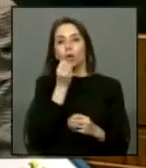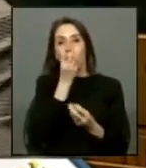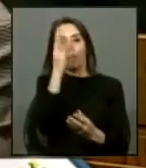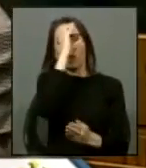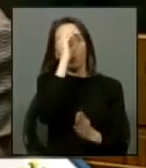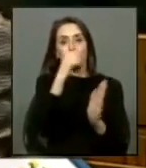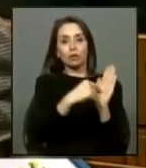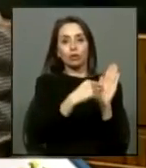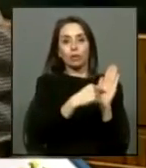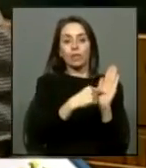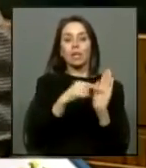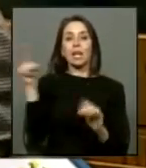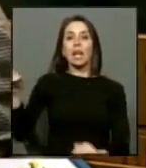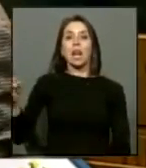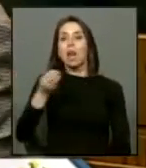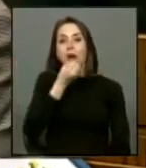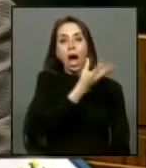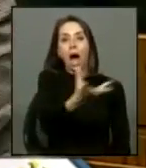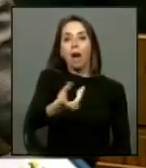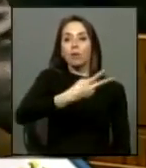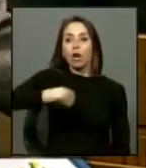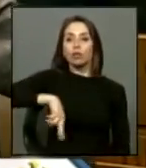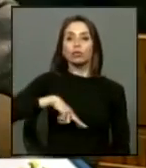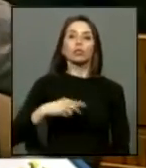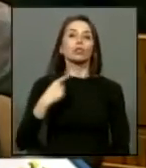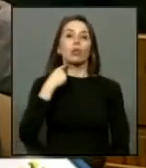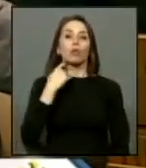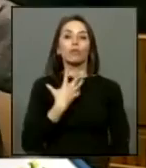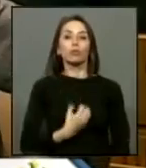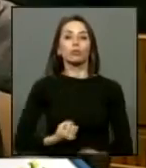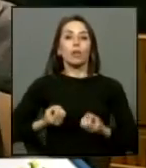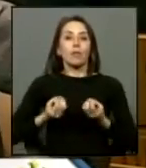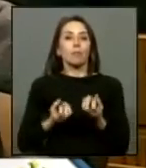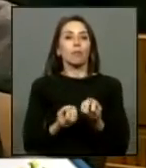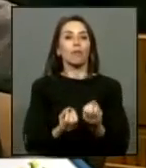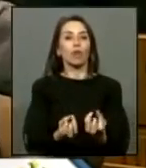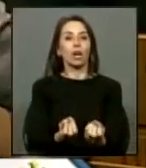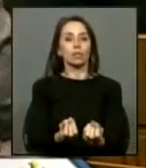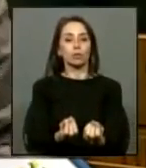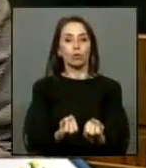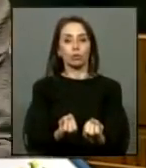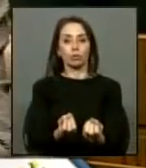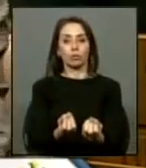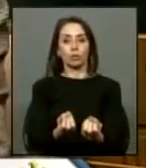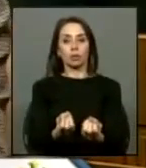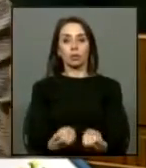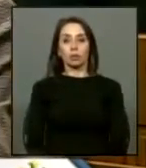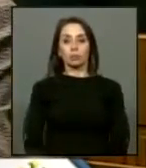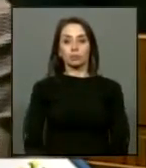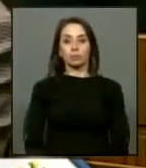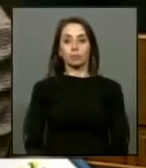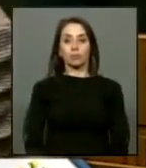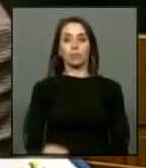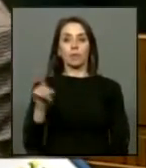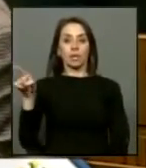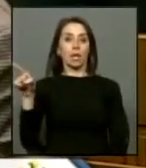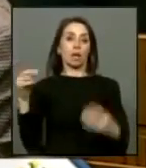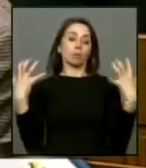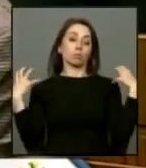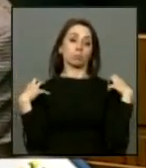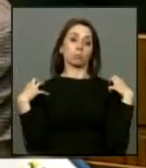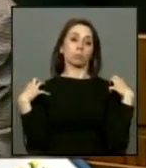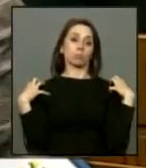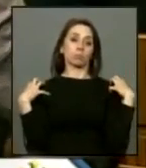para hablarnos de una frustrada misión de provocación que tendrá que hacerse cargo él